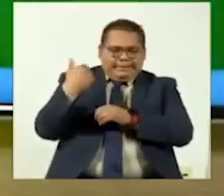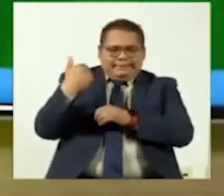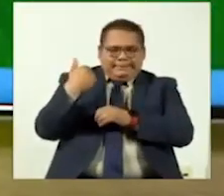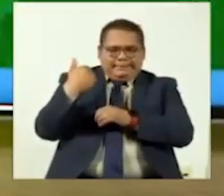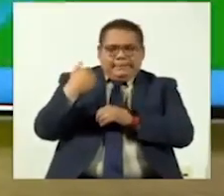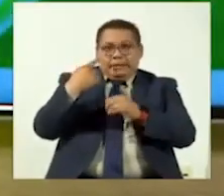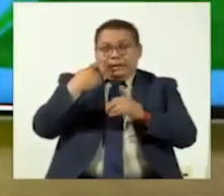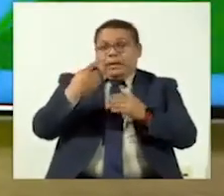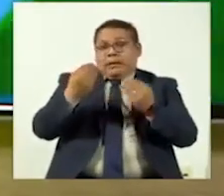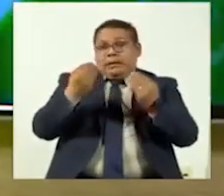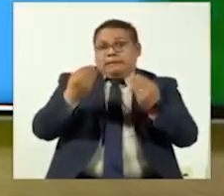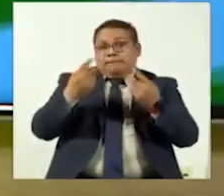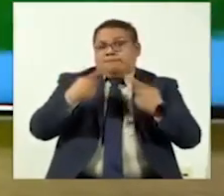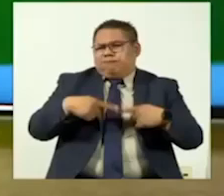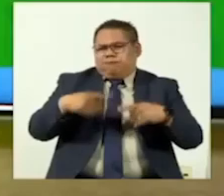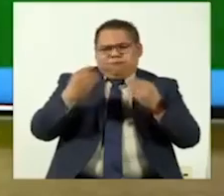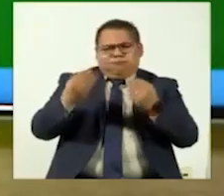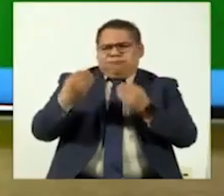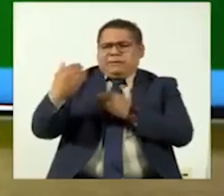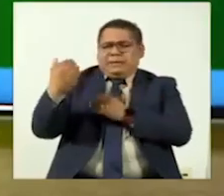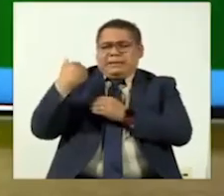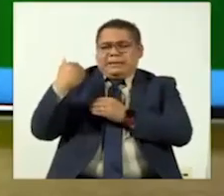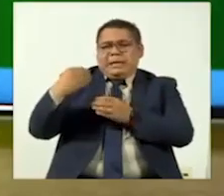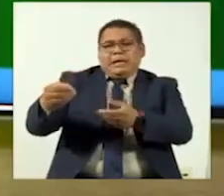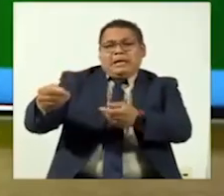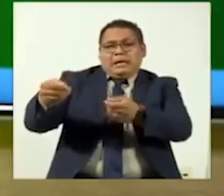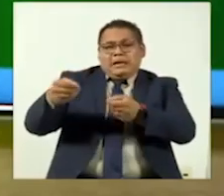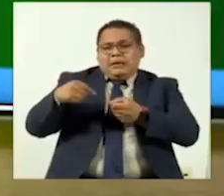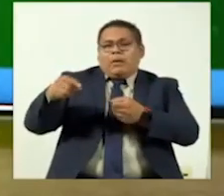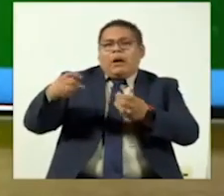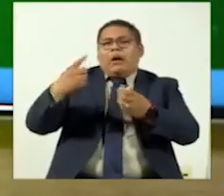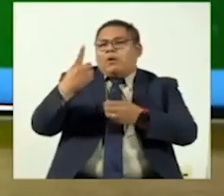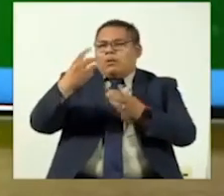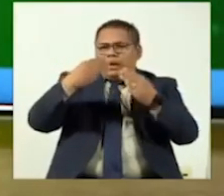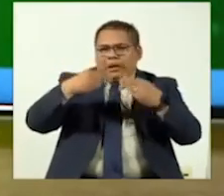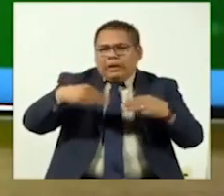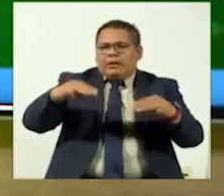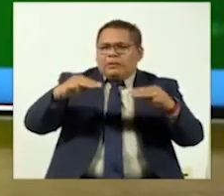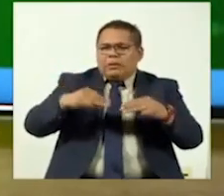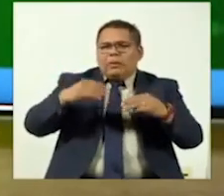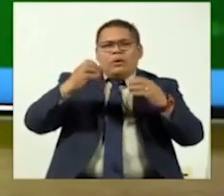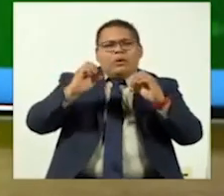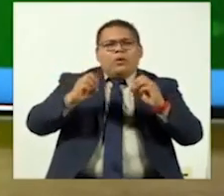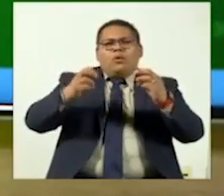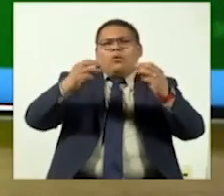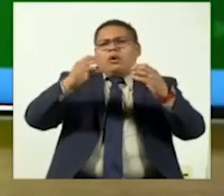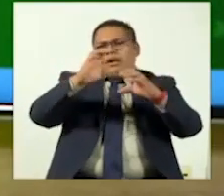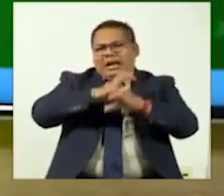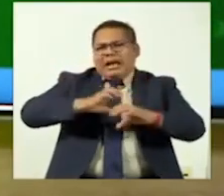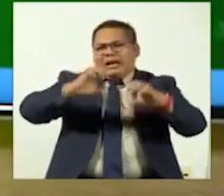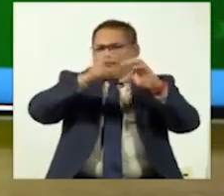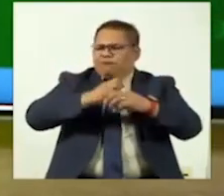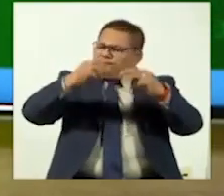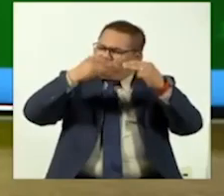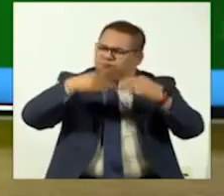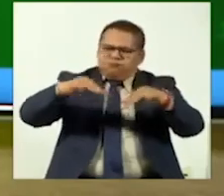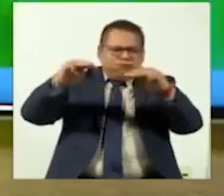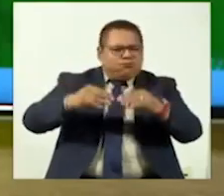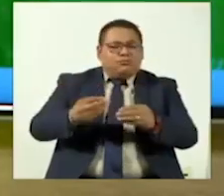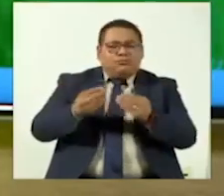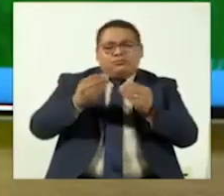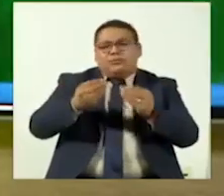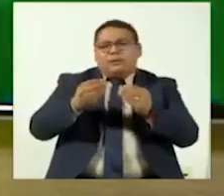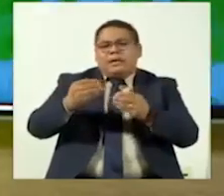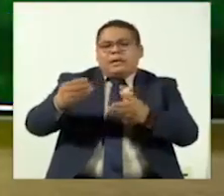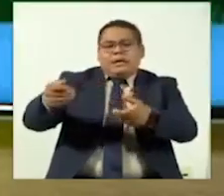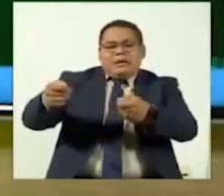mandó sencillos o incluso discos completos que se grabaron en el año 2023, que es el año a premiar en esta